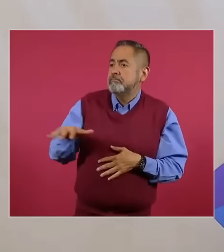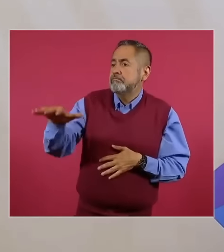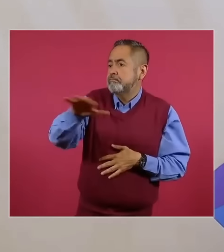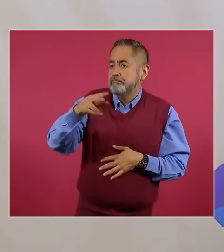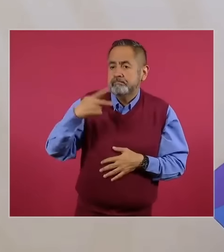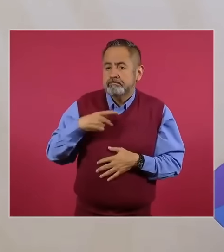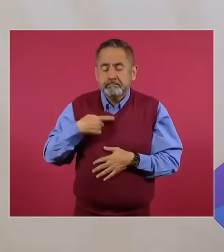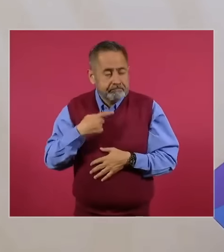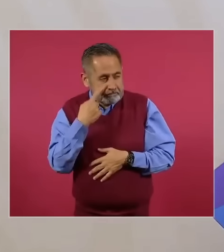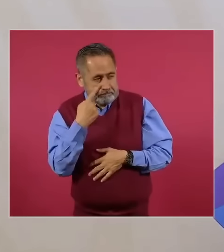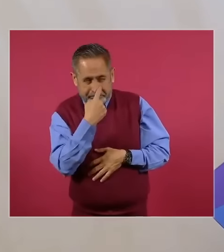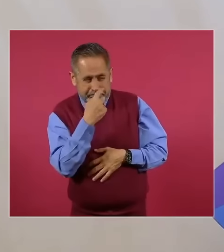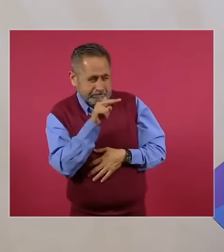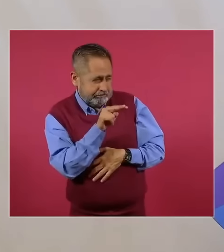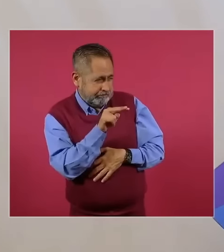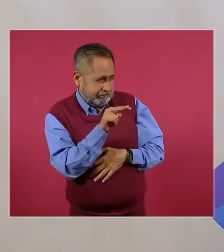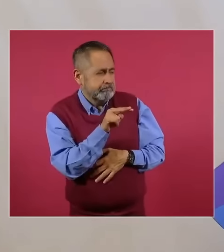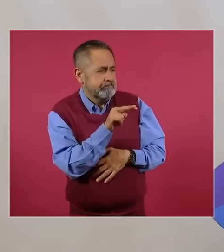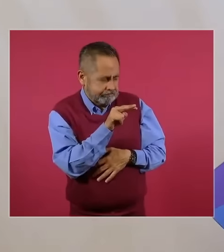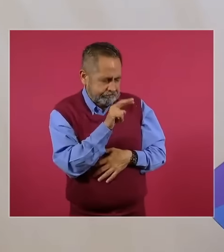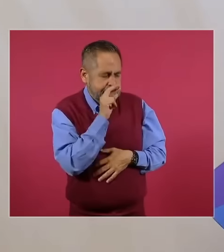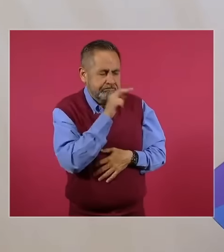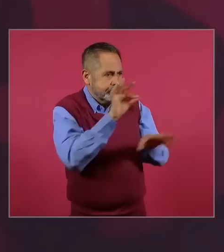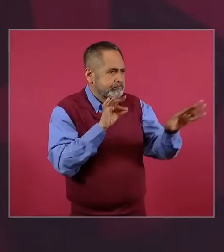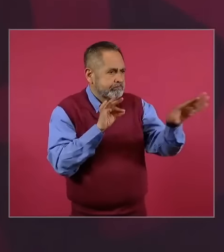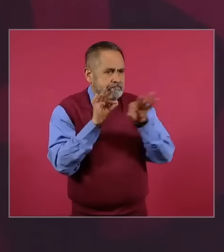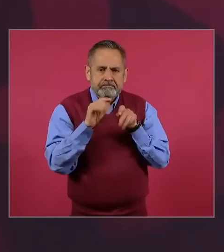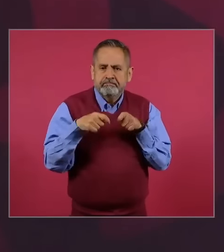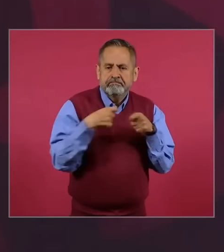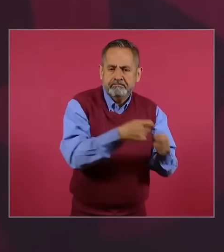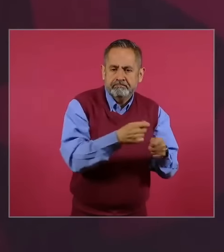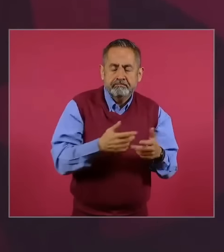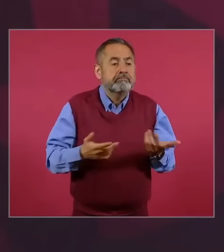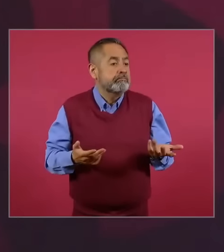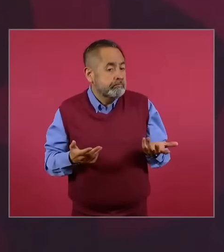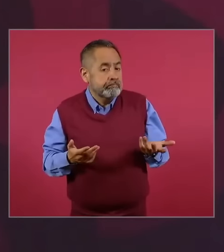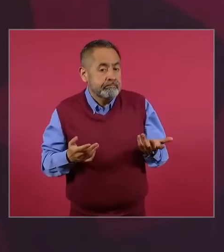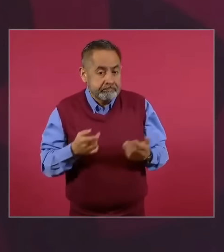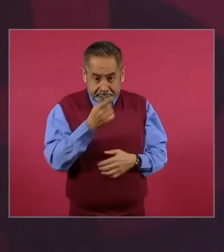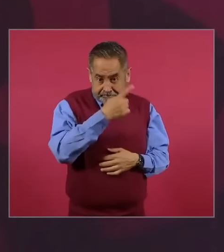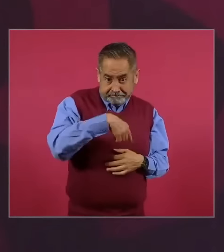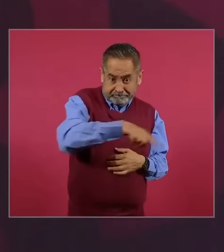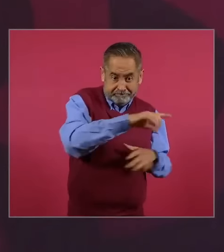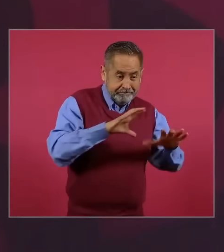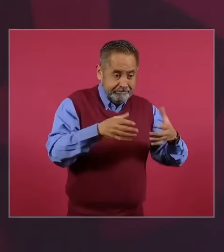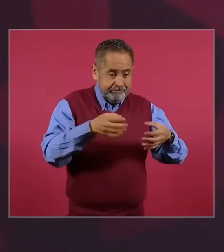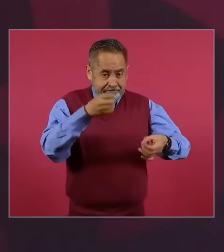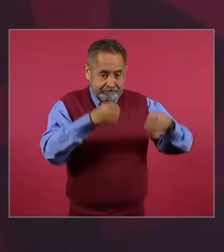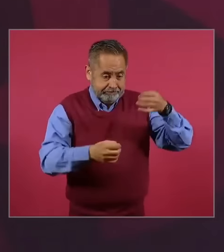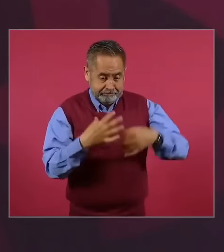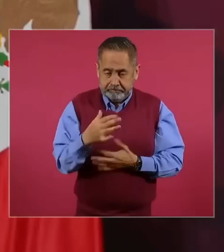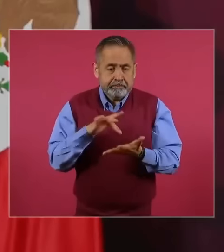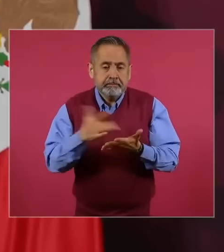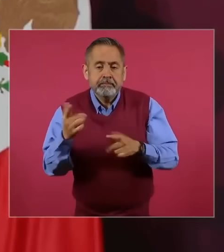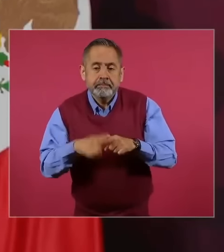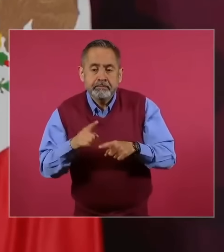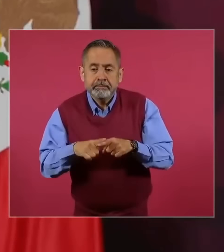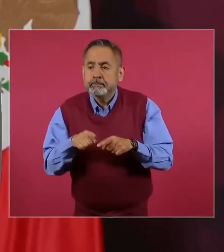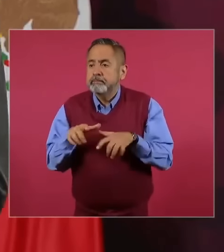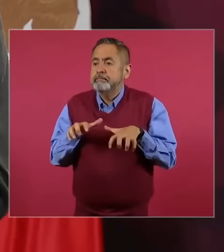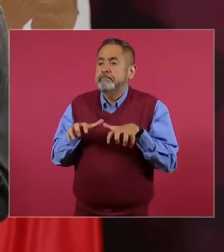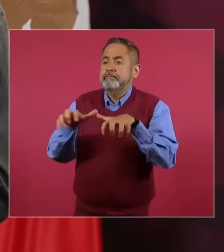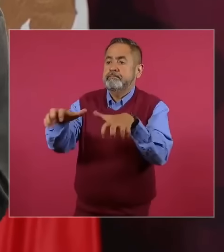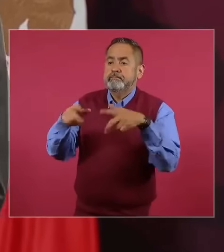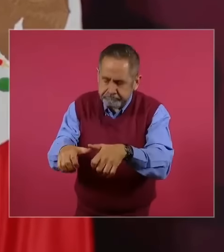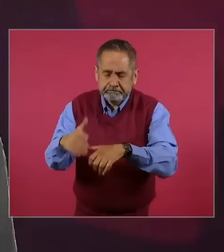Judicial y que esos jueces, magistrados, ministros, sepan que representan al pueblo, a la nación y que su